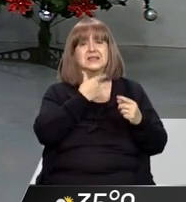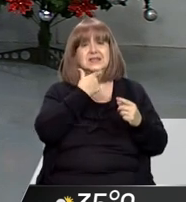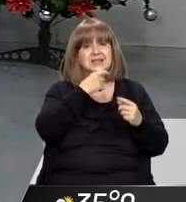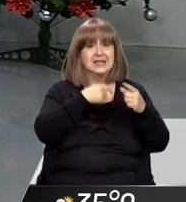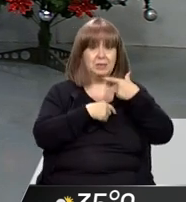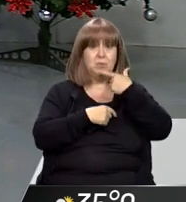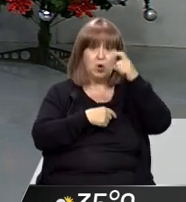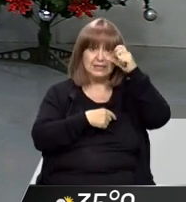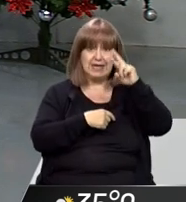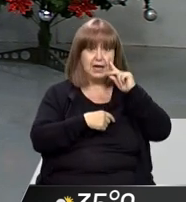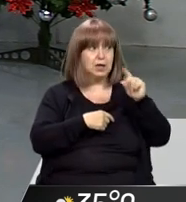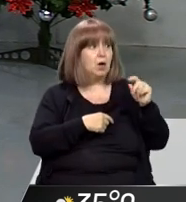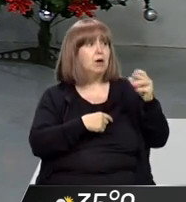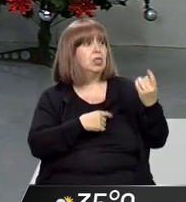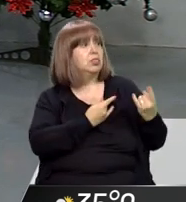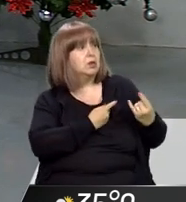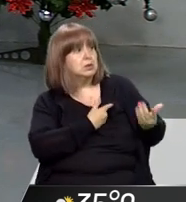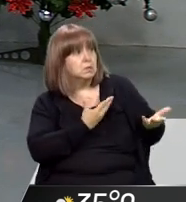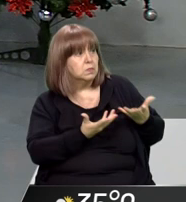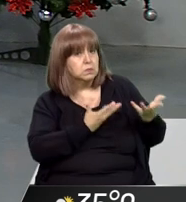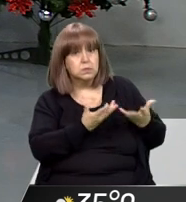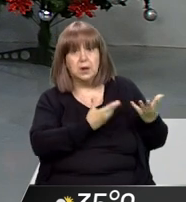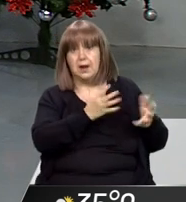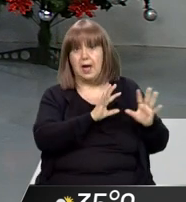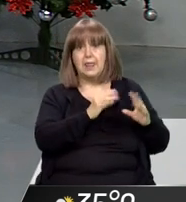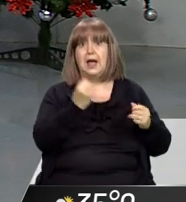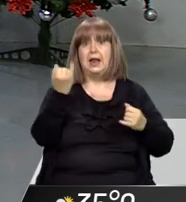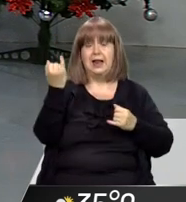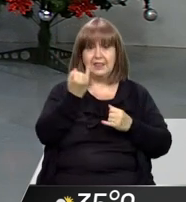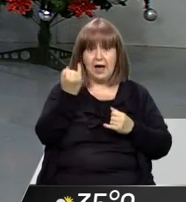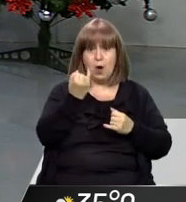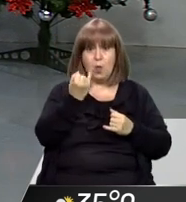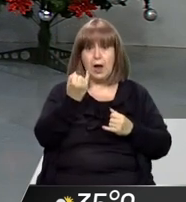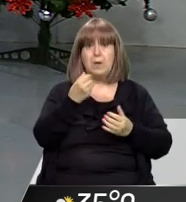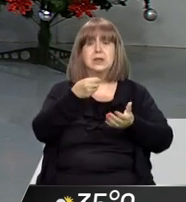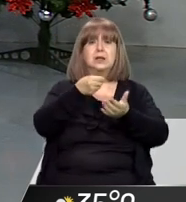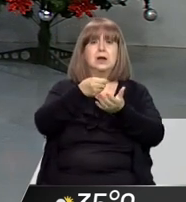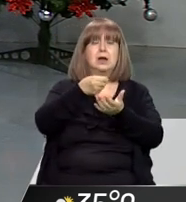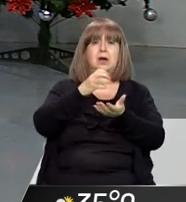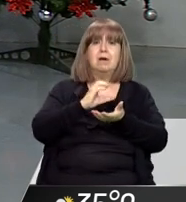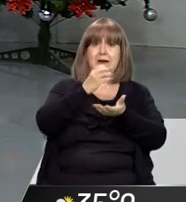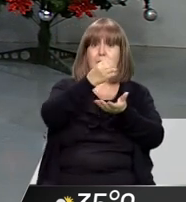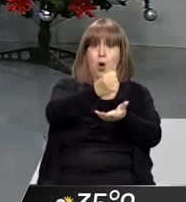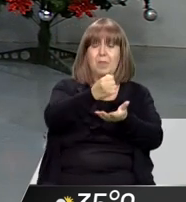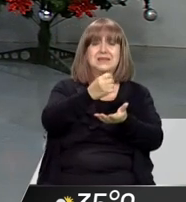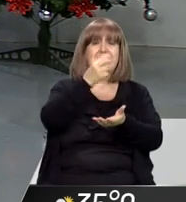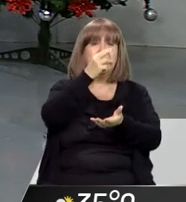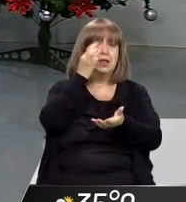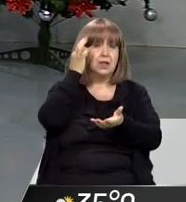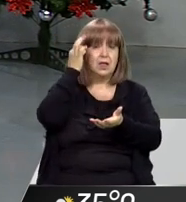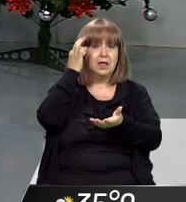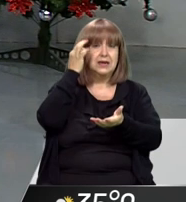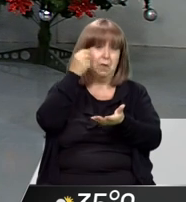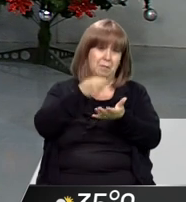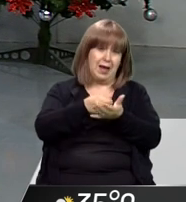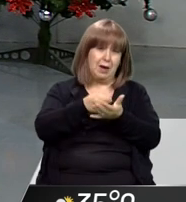él. El día jueves los familiares ofrecen una recompensa de 250 mil pesos para aquella persona que aportara